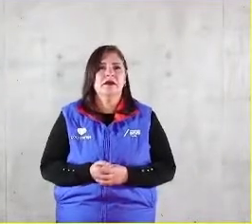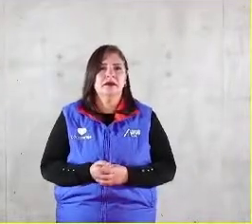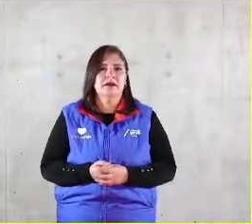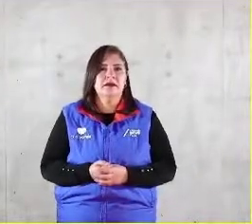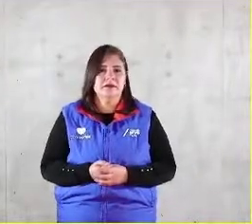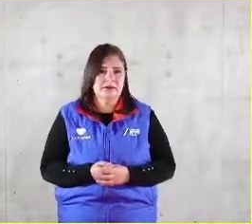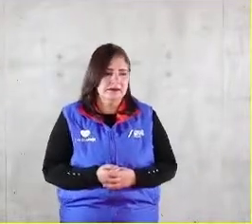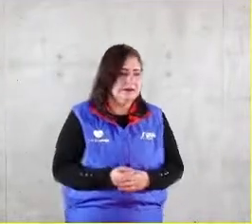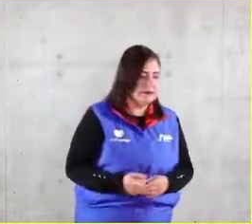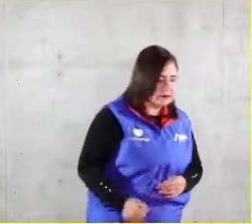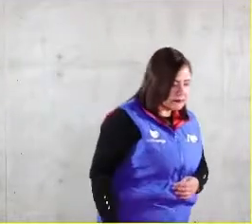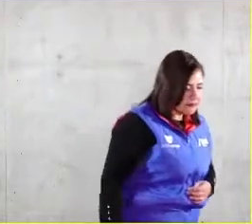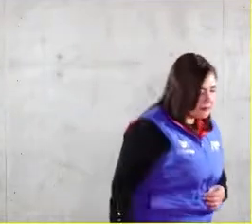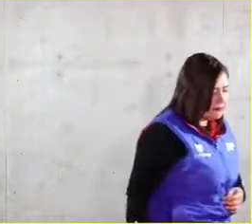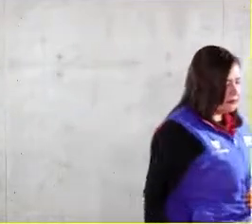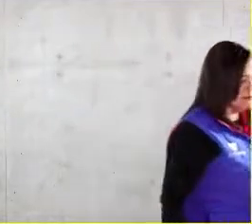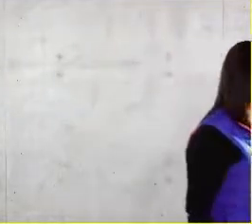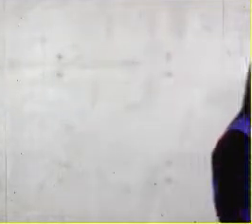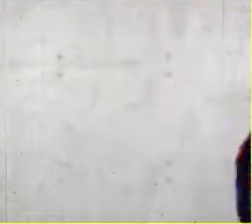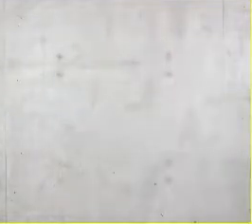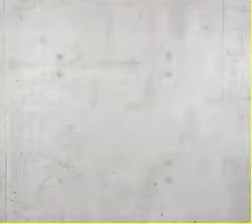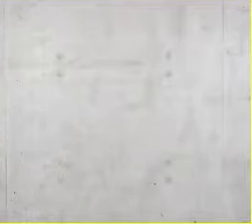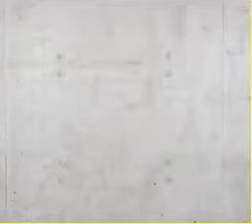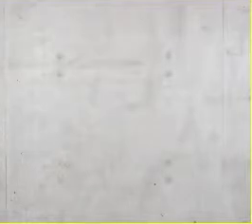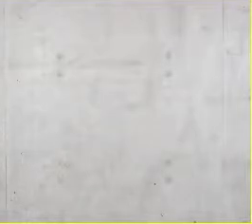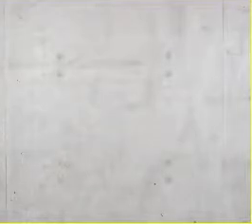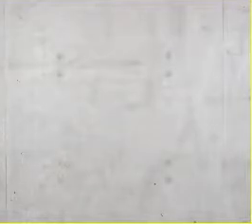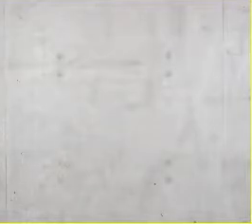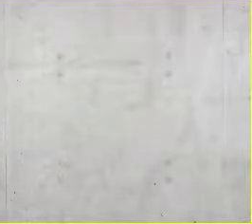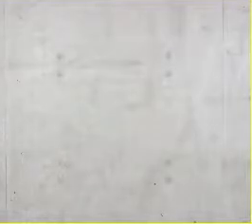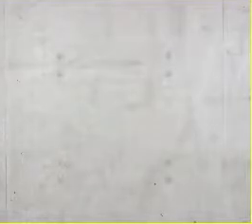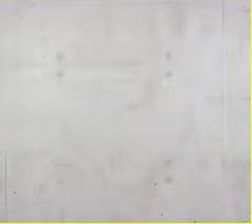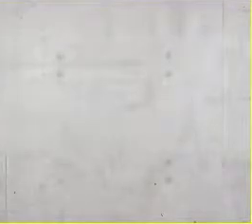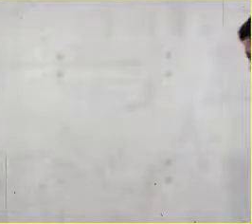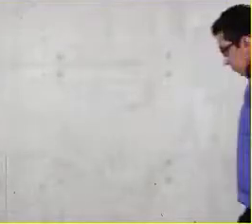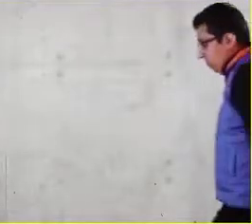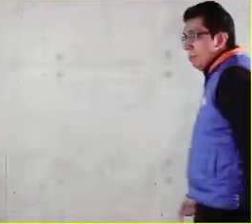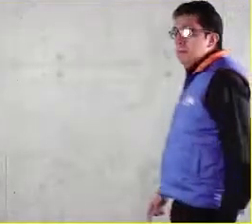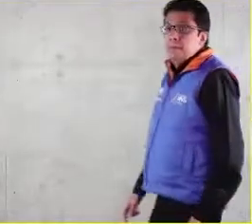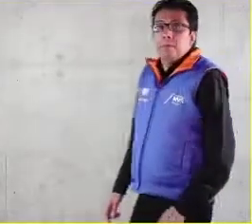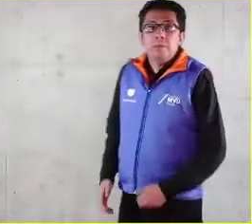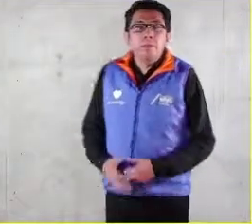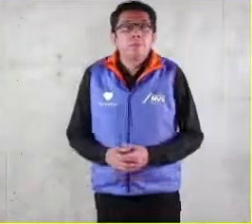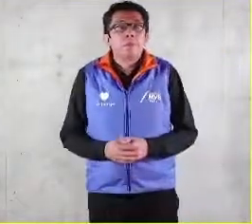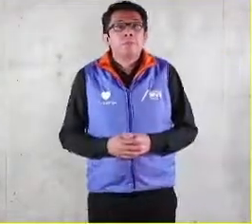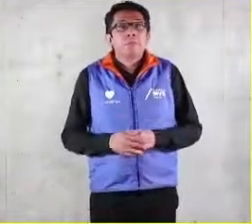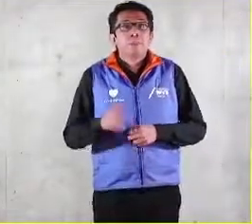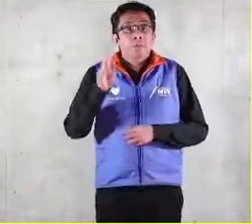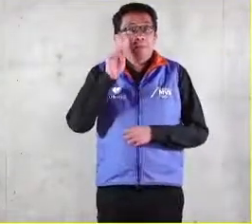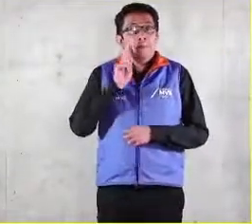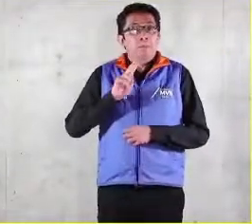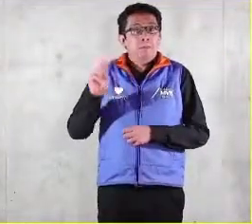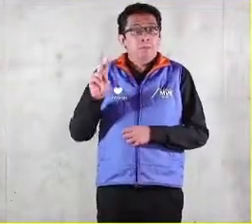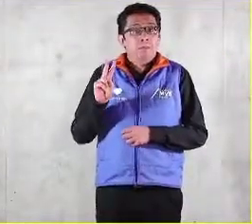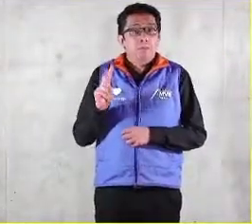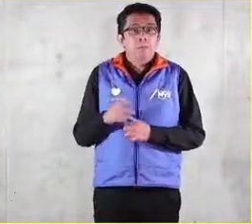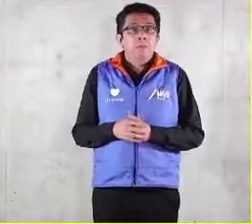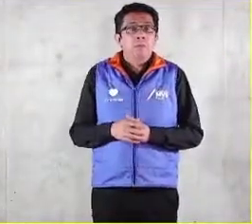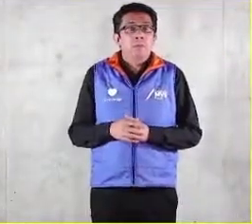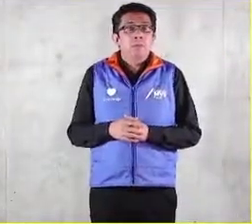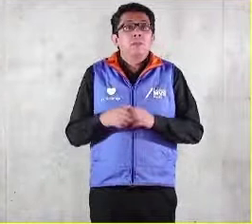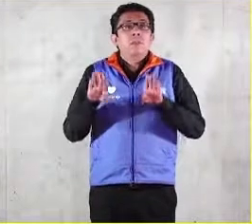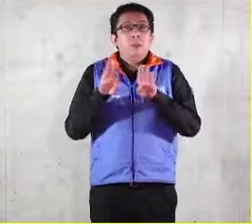que se hizo también referido a los ejecutivos, fíjense cómo se describe que aquellos colaboradores que obtienen